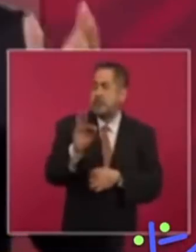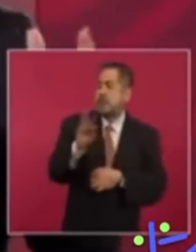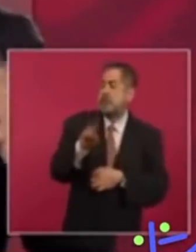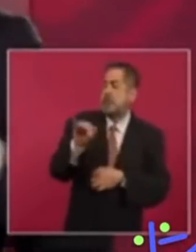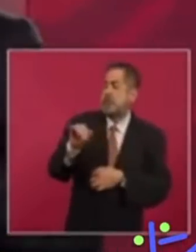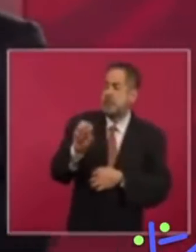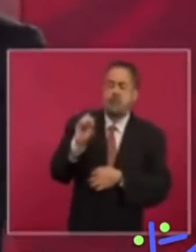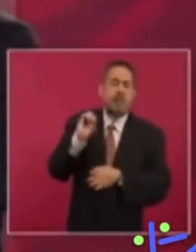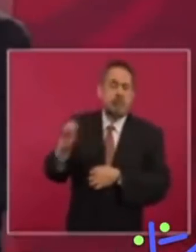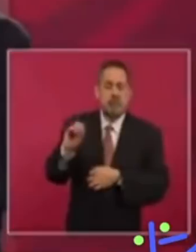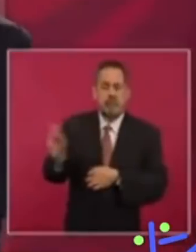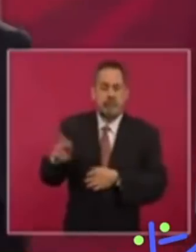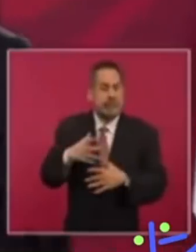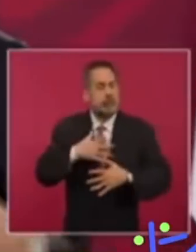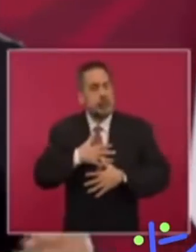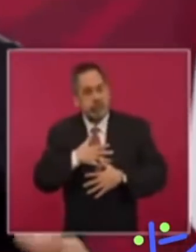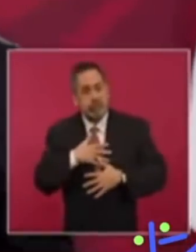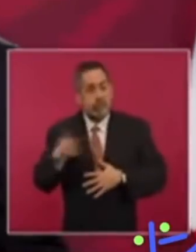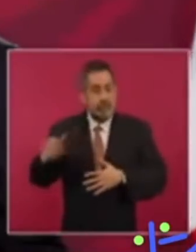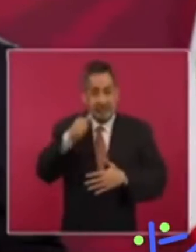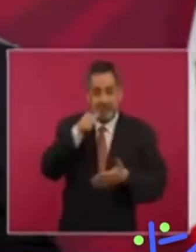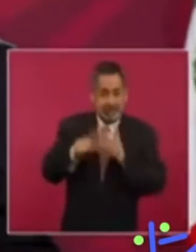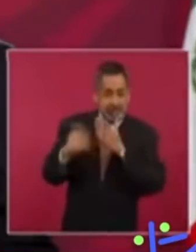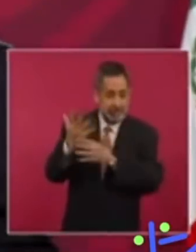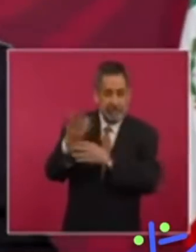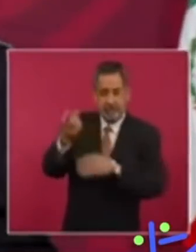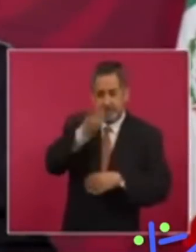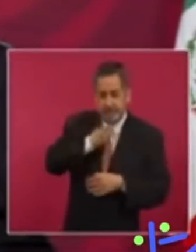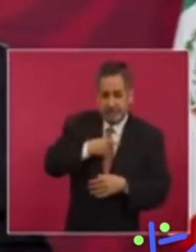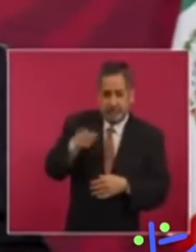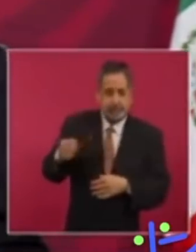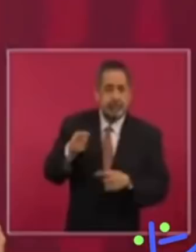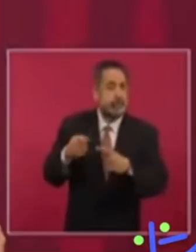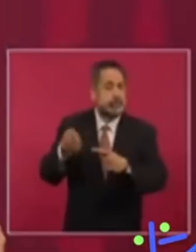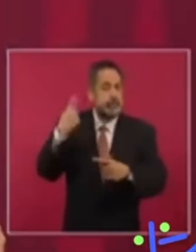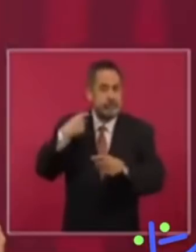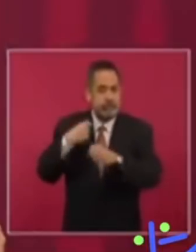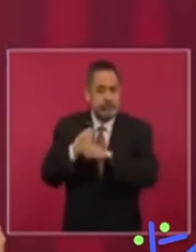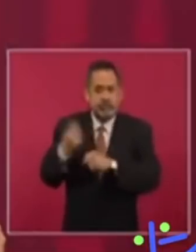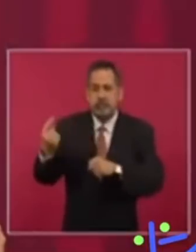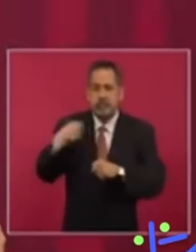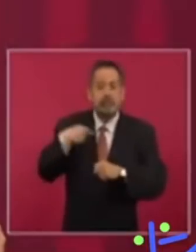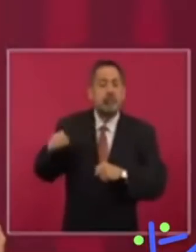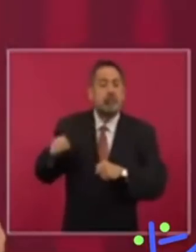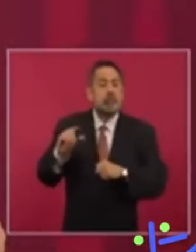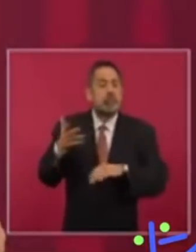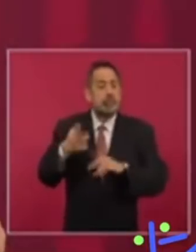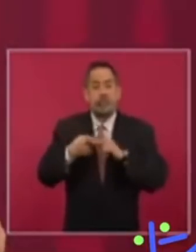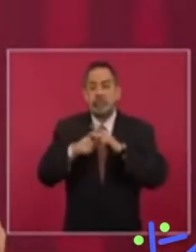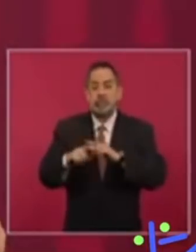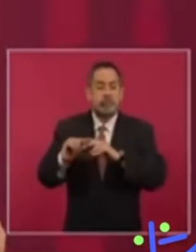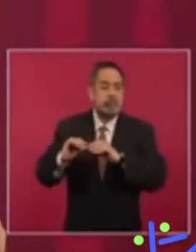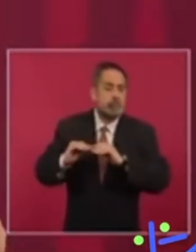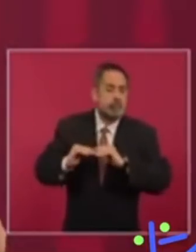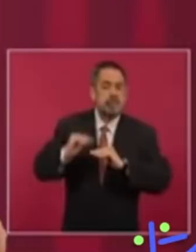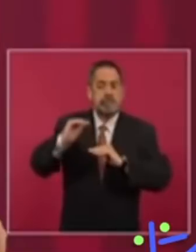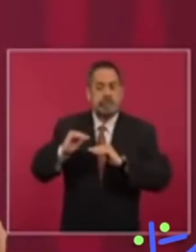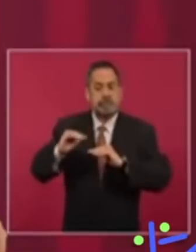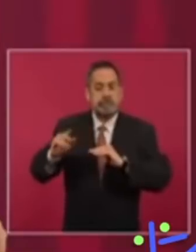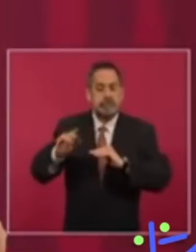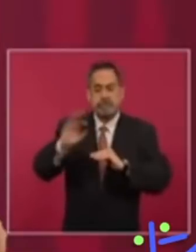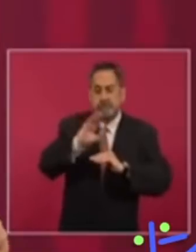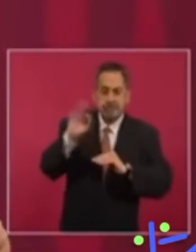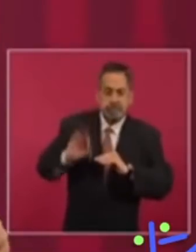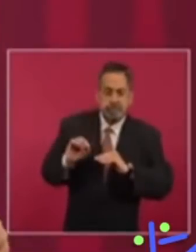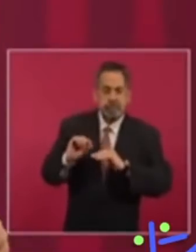Centroamérica o América Latina. Es un tema de corrupción, es un tema de saqueos, es un tema de humillación, es un tema de falta de oportunidades por